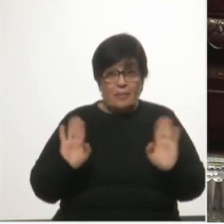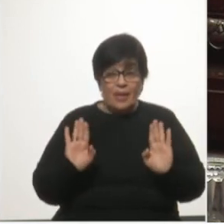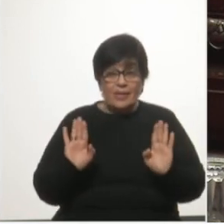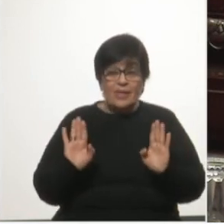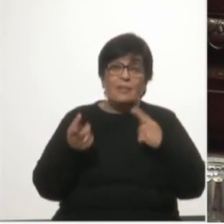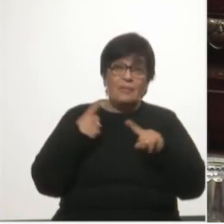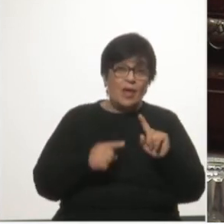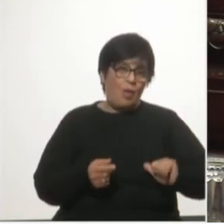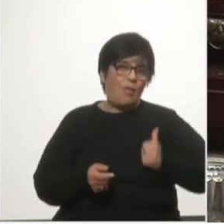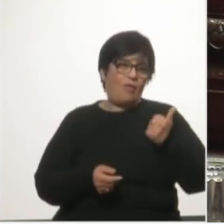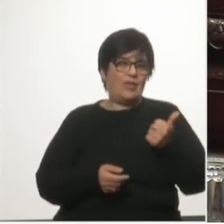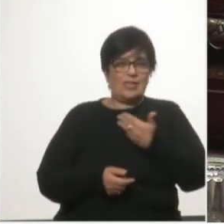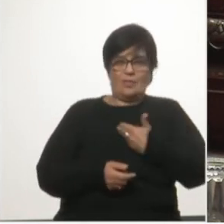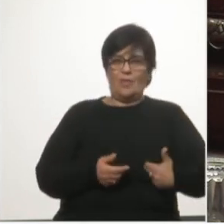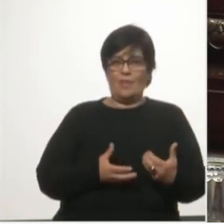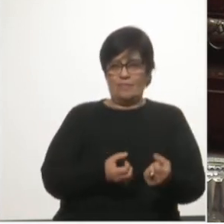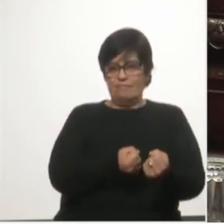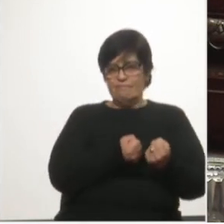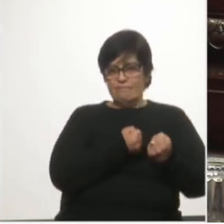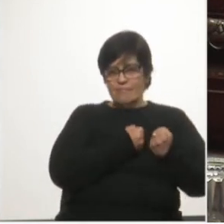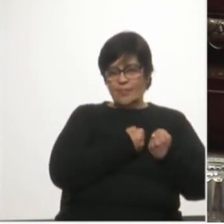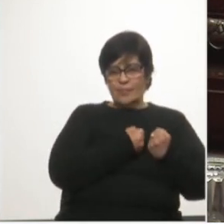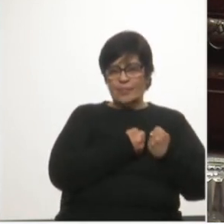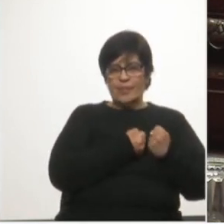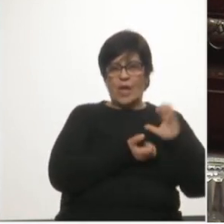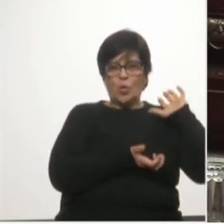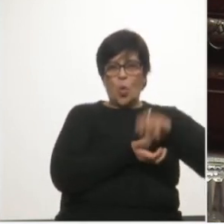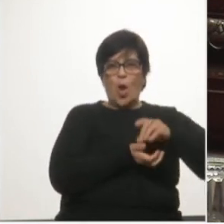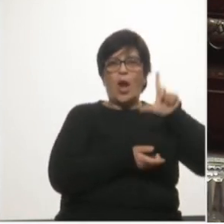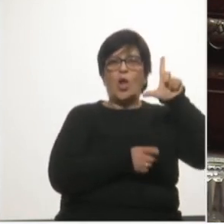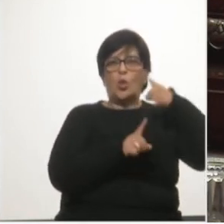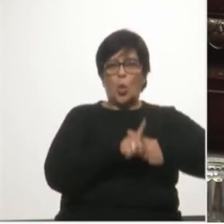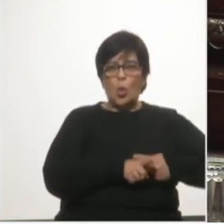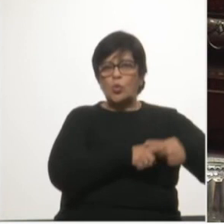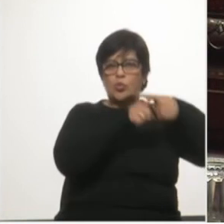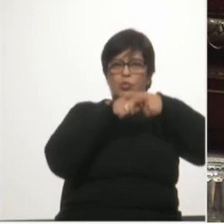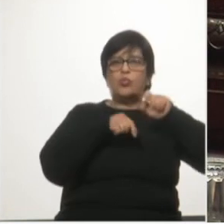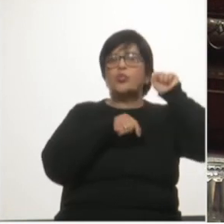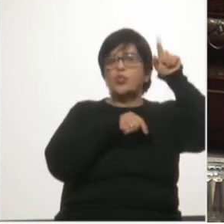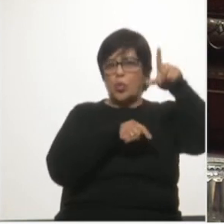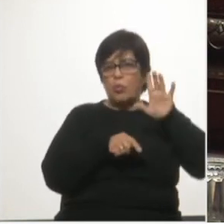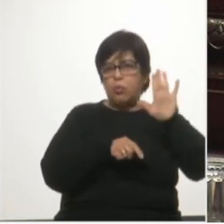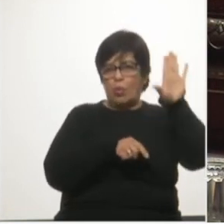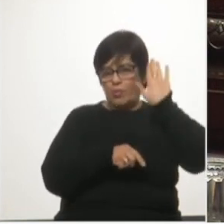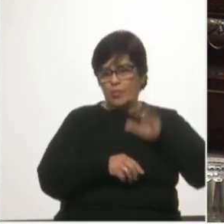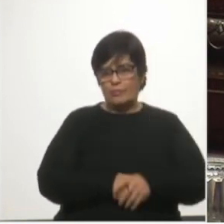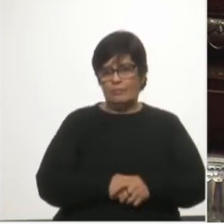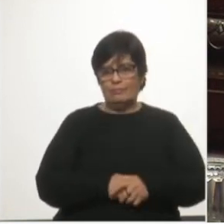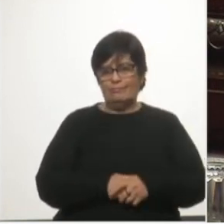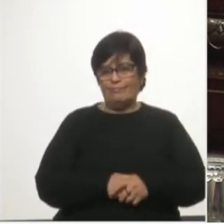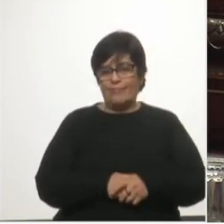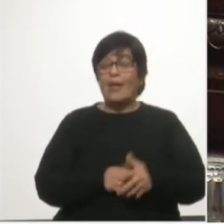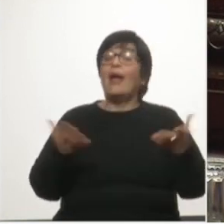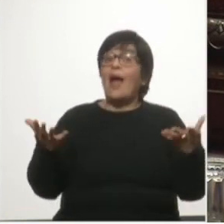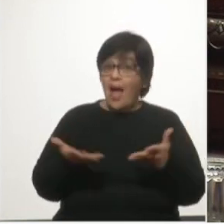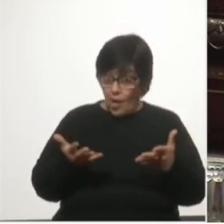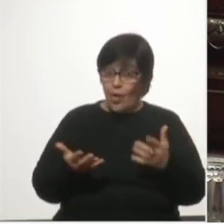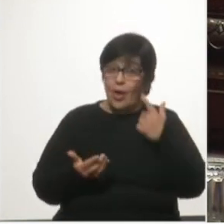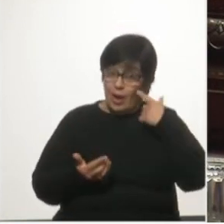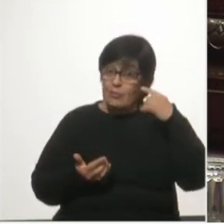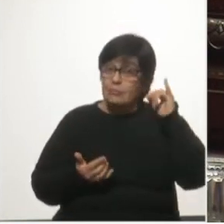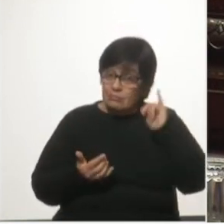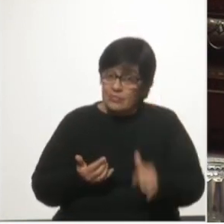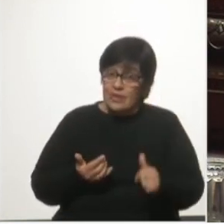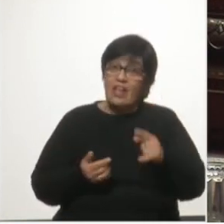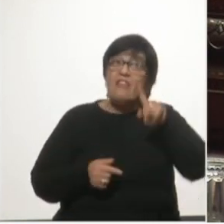teniendo utilidades del Estado retenidas en una cuenta en Luxemburgo a nombre de Catón Nací. Ahora parece que esas